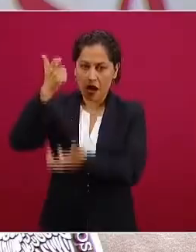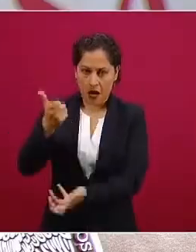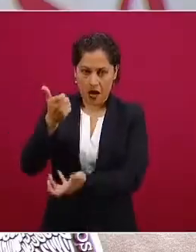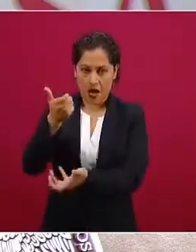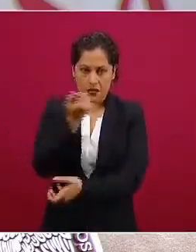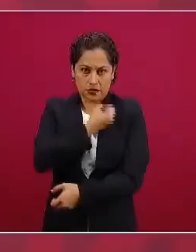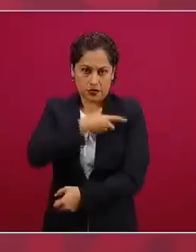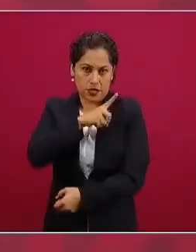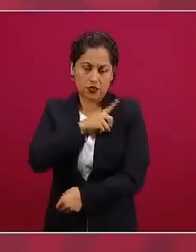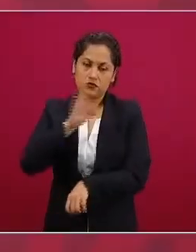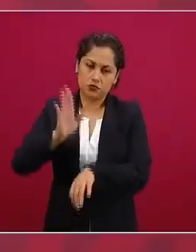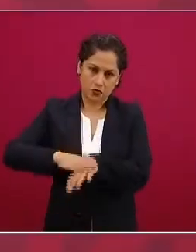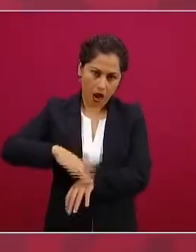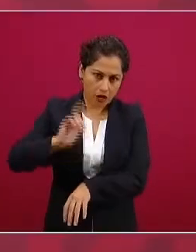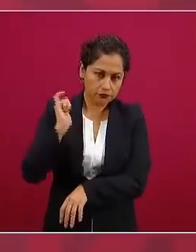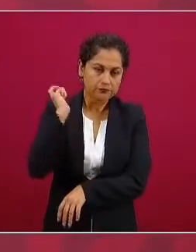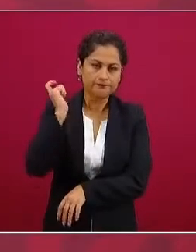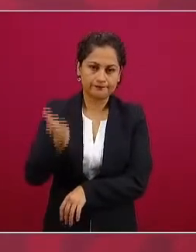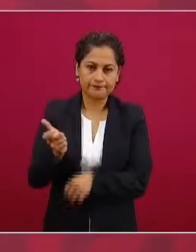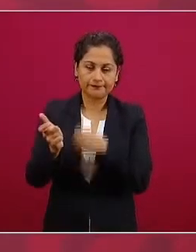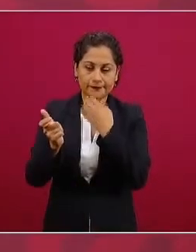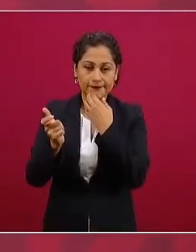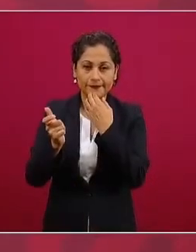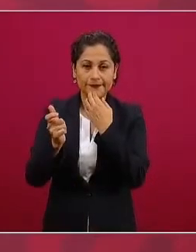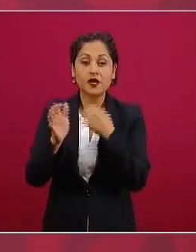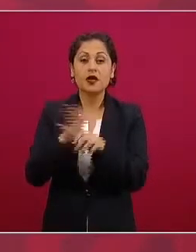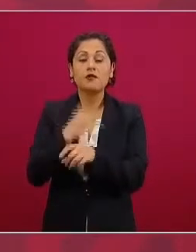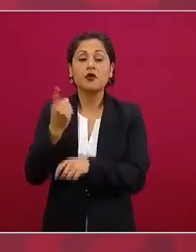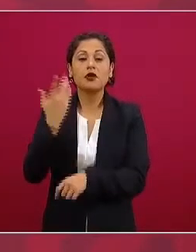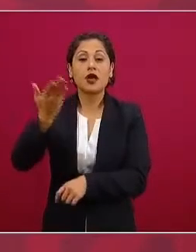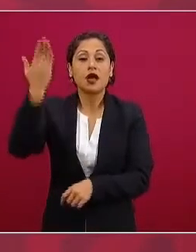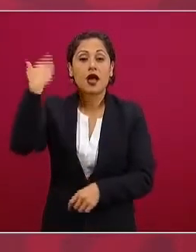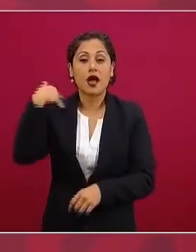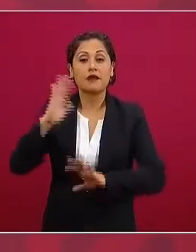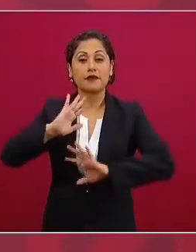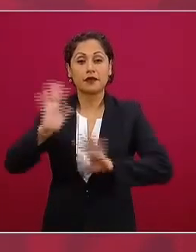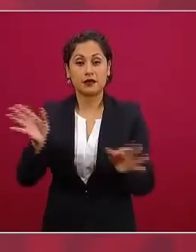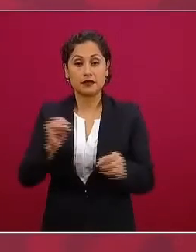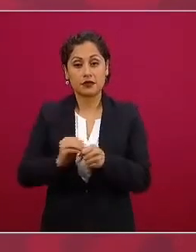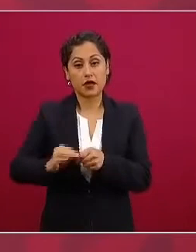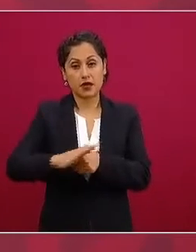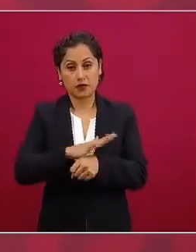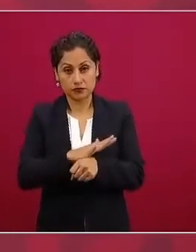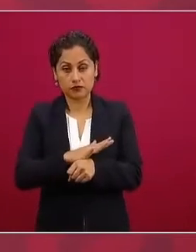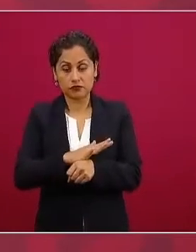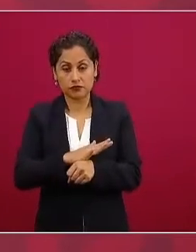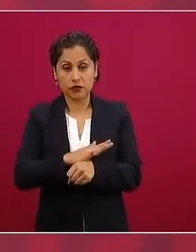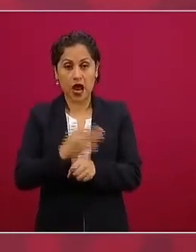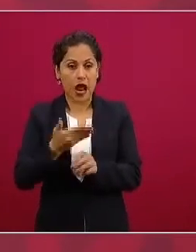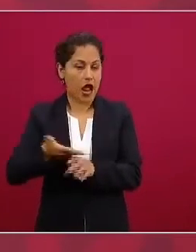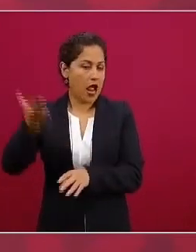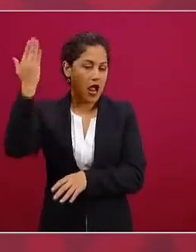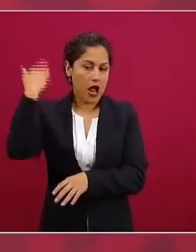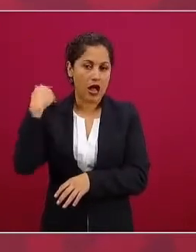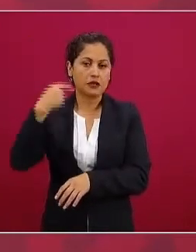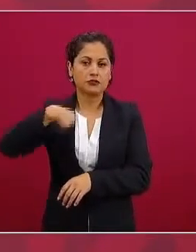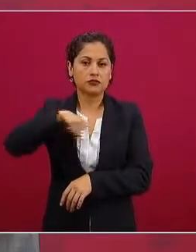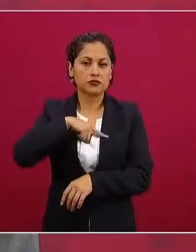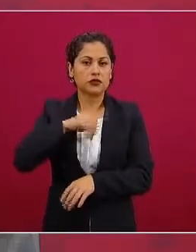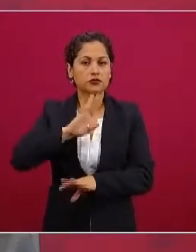teníamos el propósito de levantar el sistema de salud pública que quedó